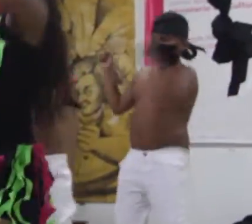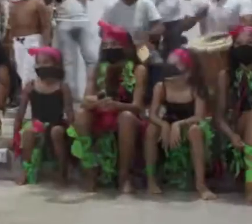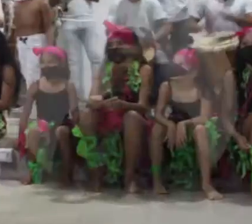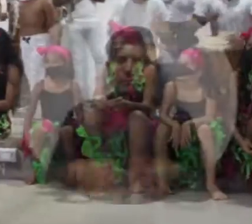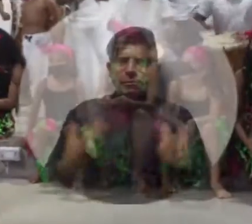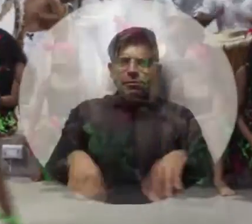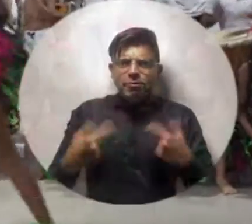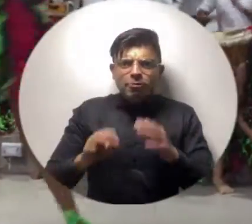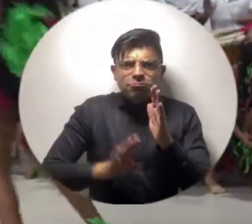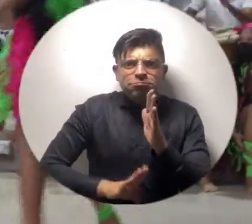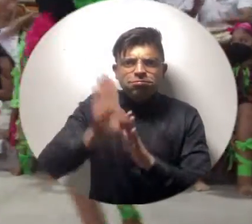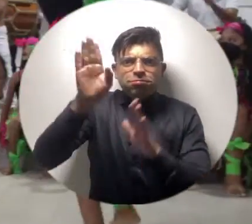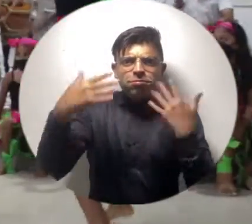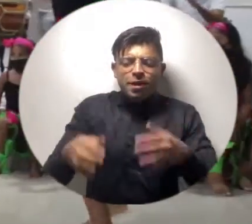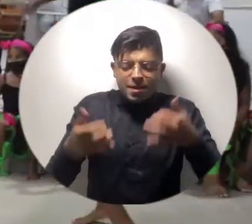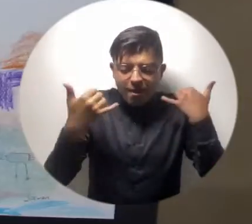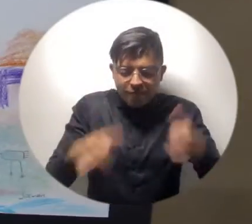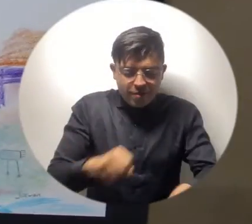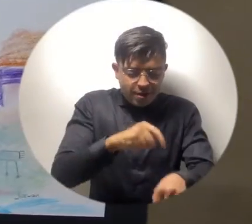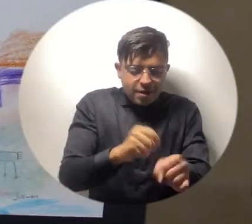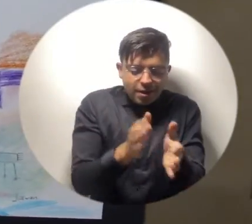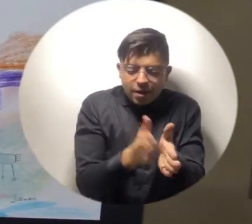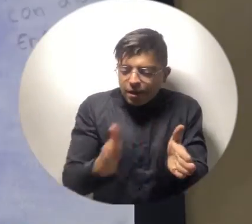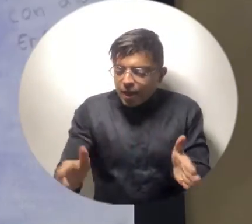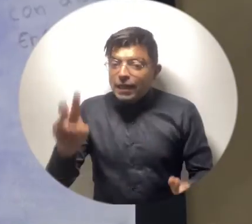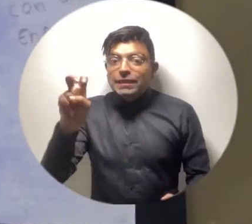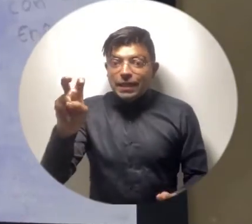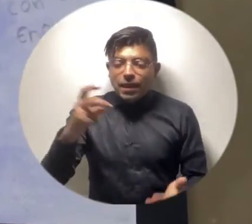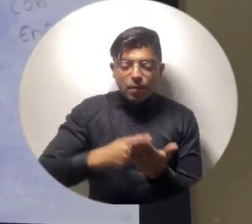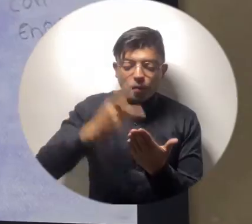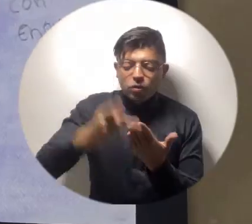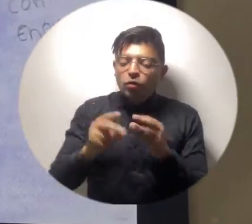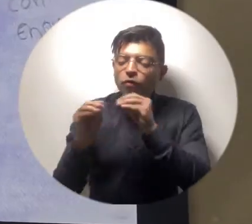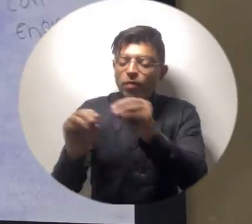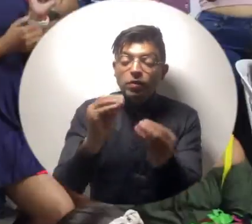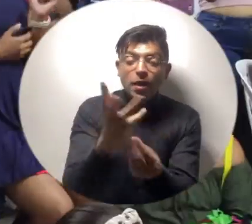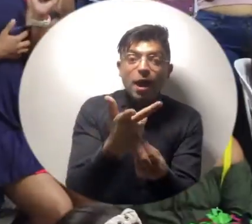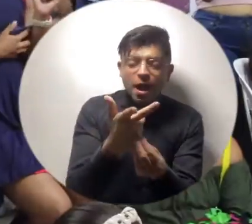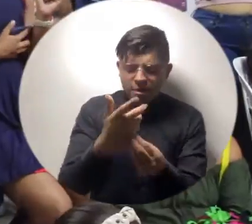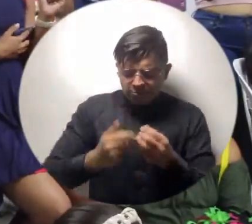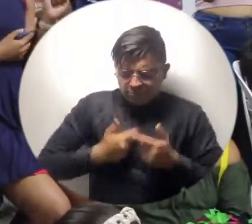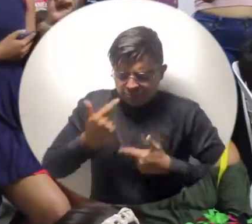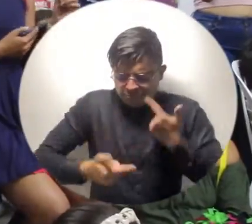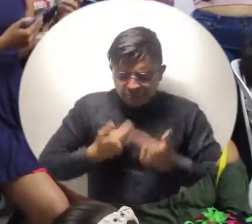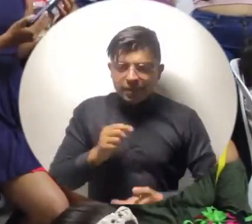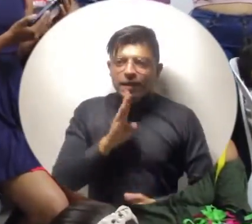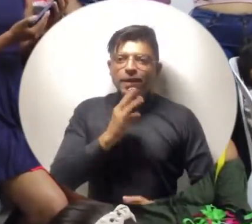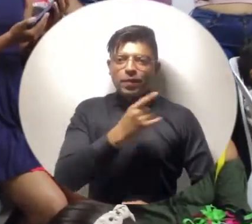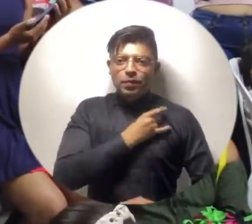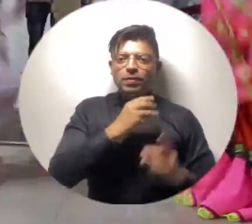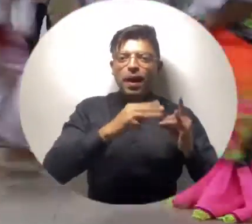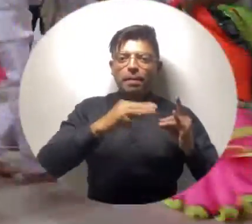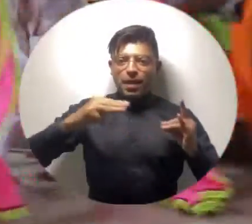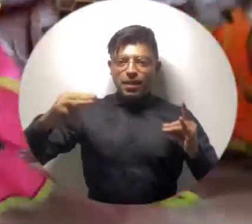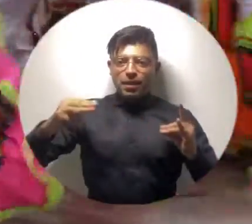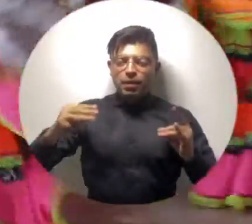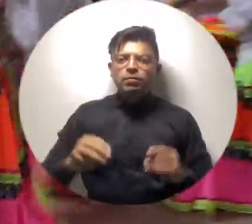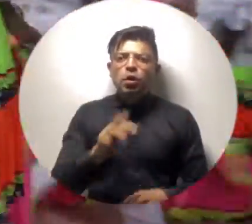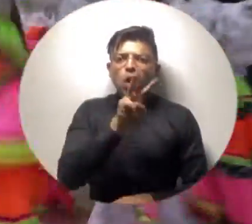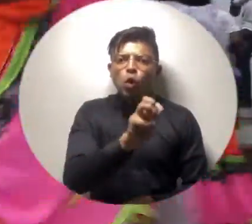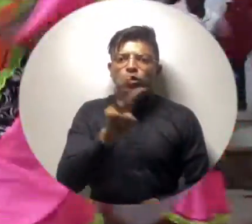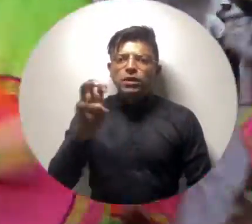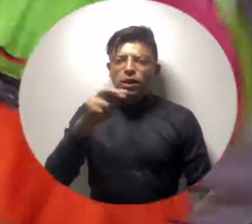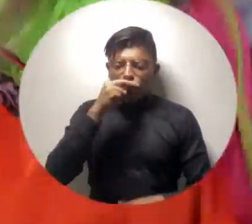De manera exitosa finalizó la fase número 7 del proyecto de formación artística gestado por la Universidad del Magdalena, donde